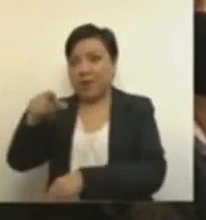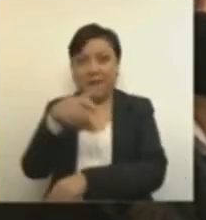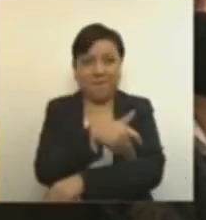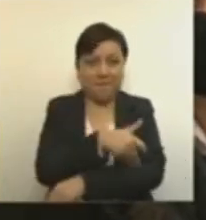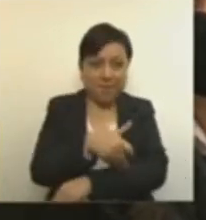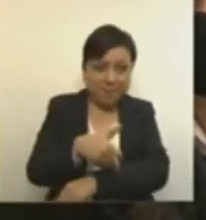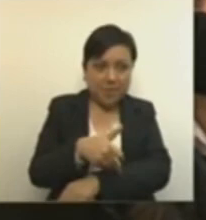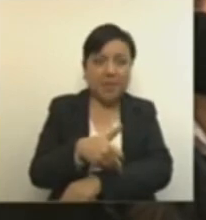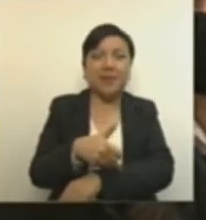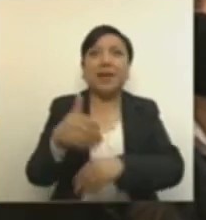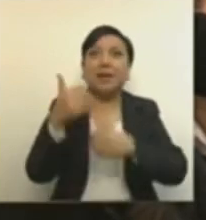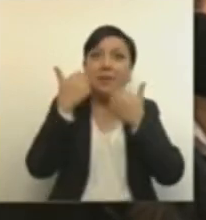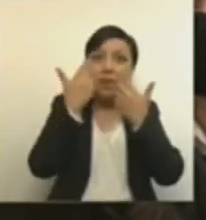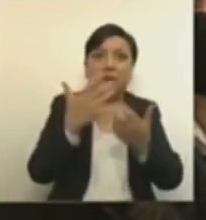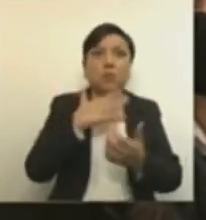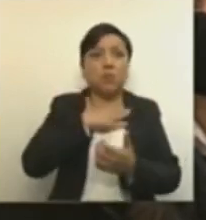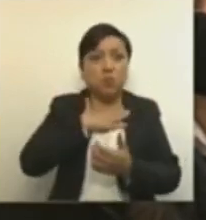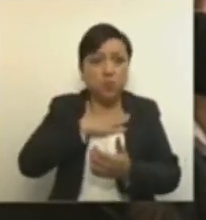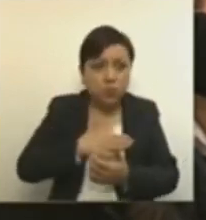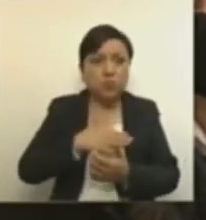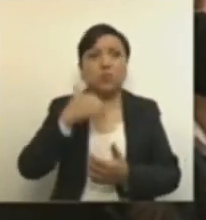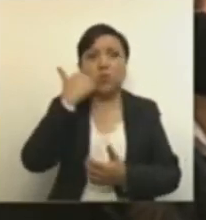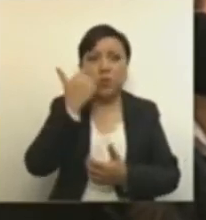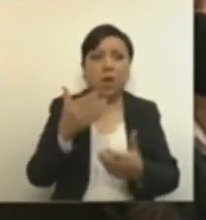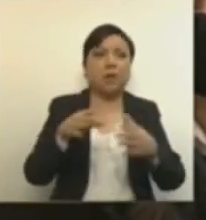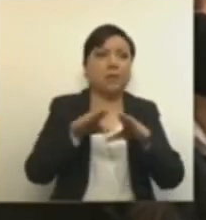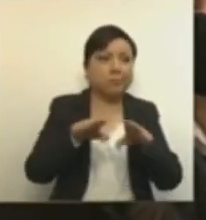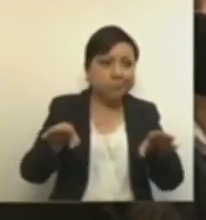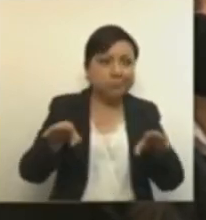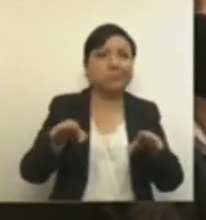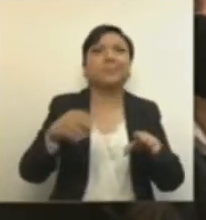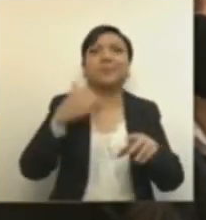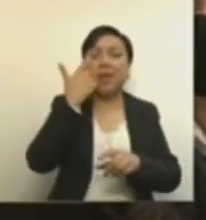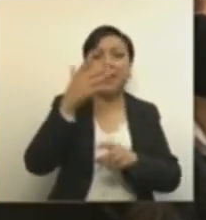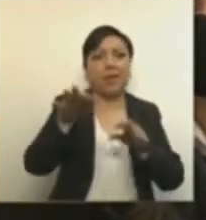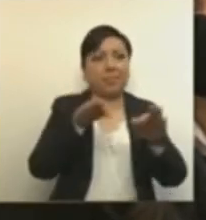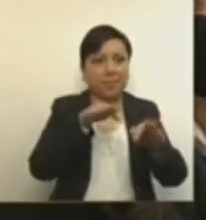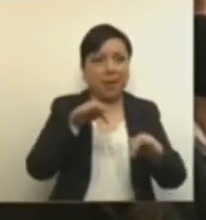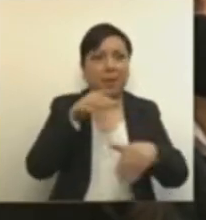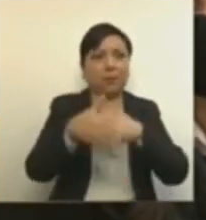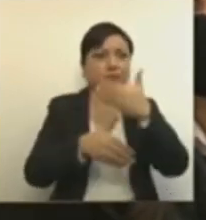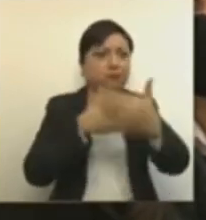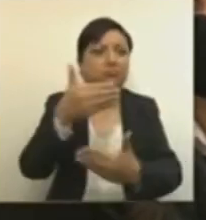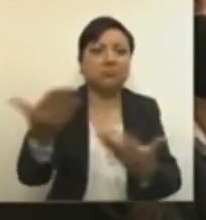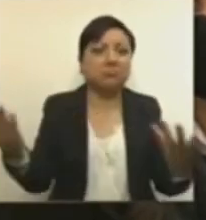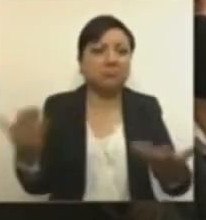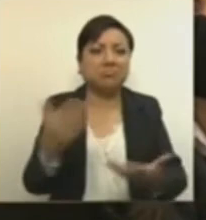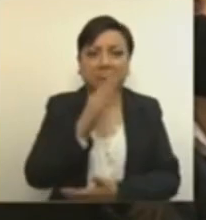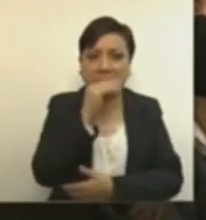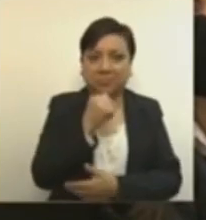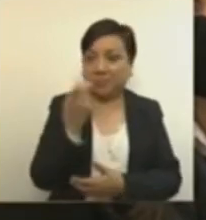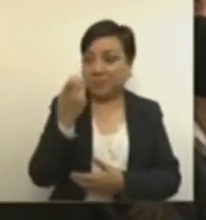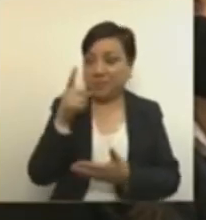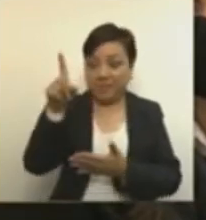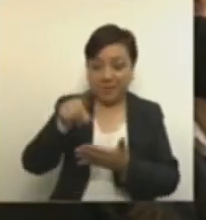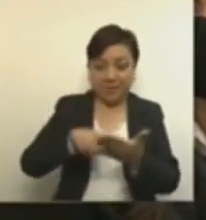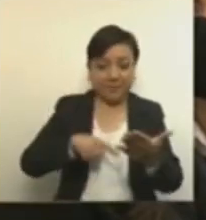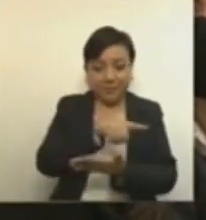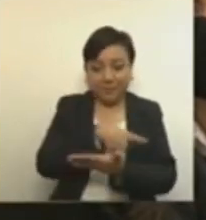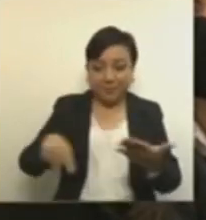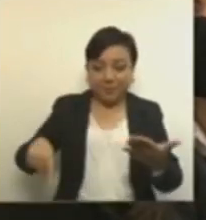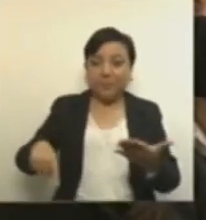de justicia, dinero y trabajo. Si aprueban este despropósito, se les conocerá como una